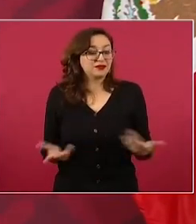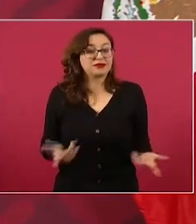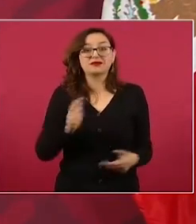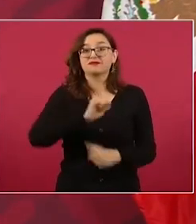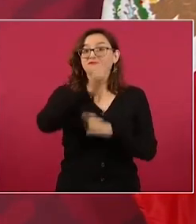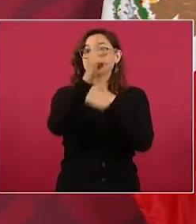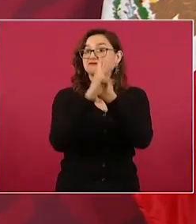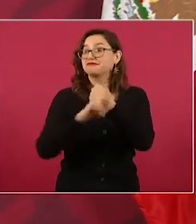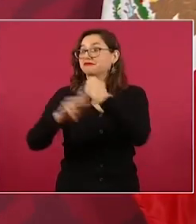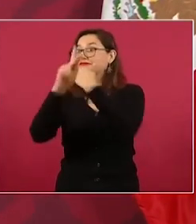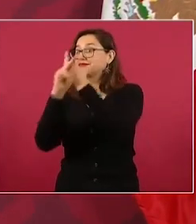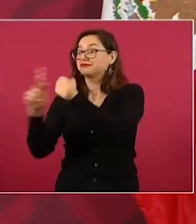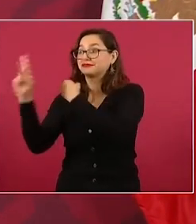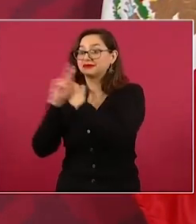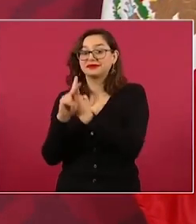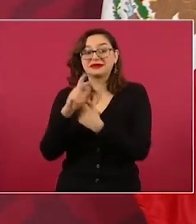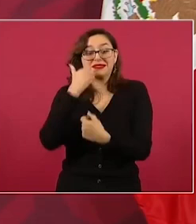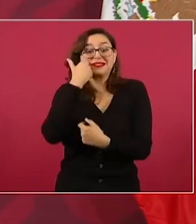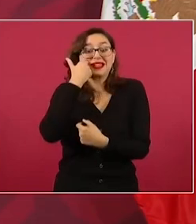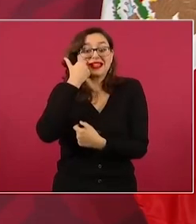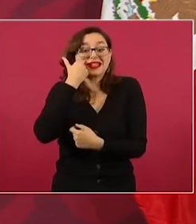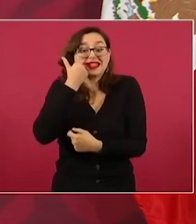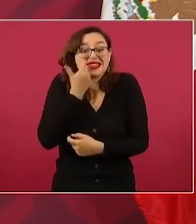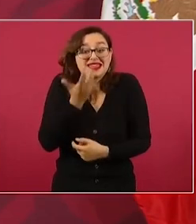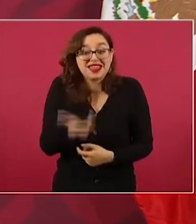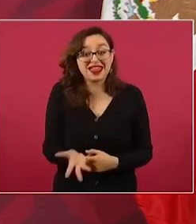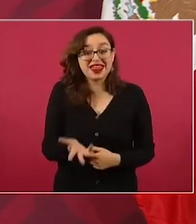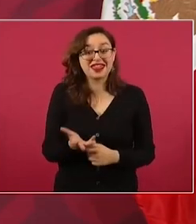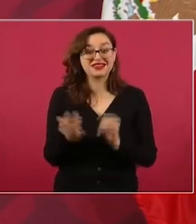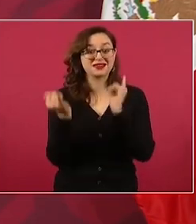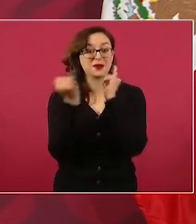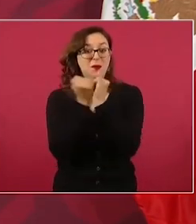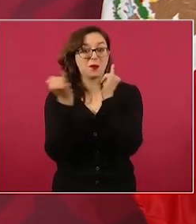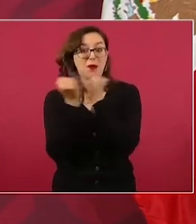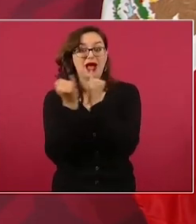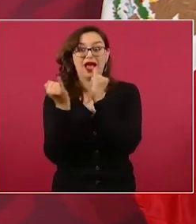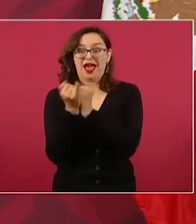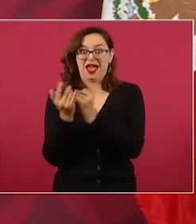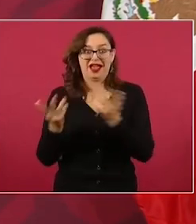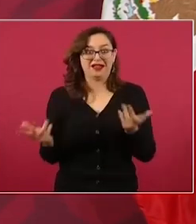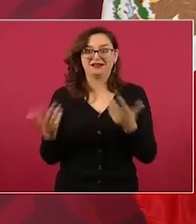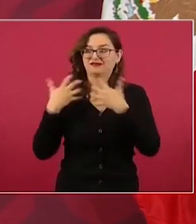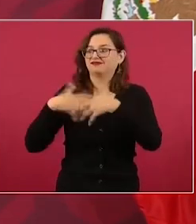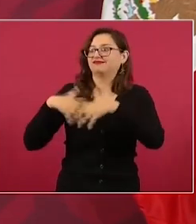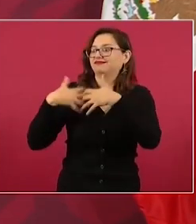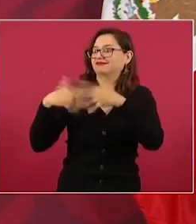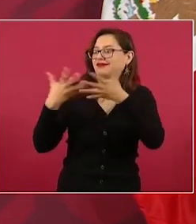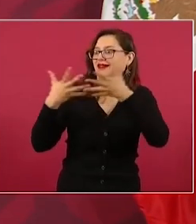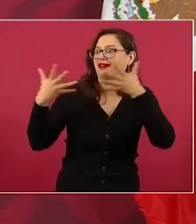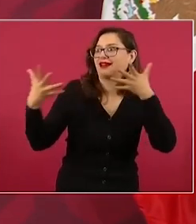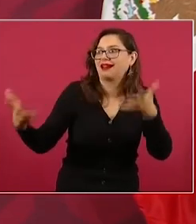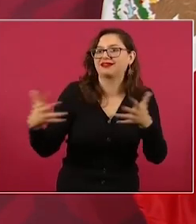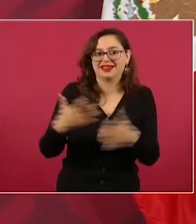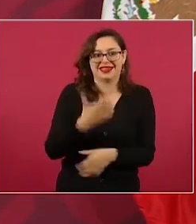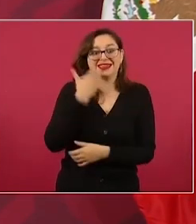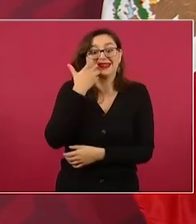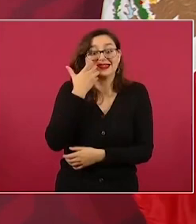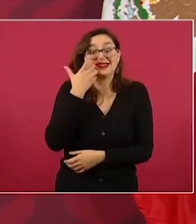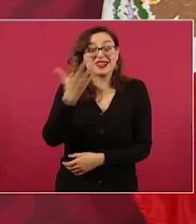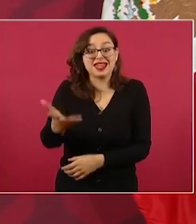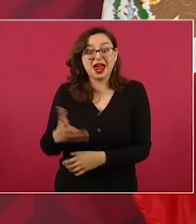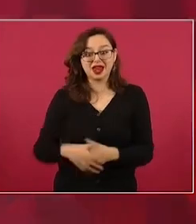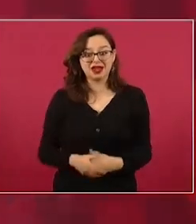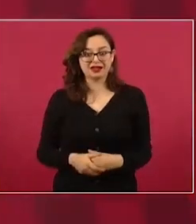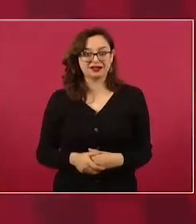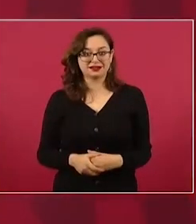contar con una refinería así,